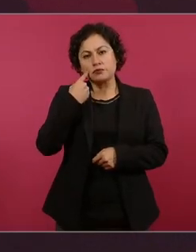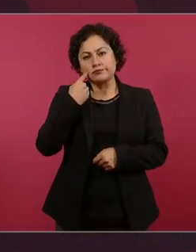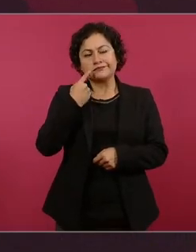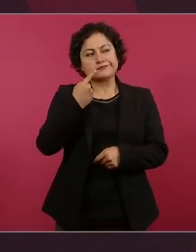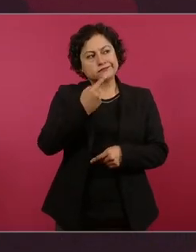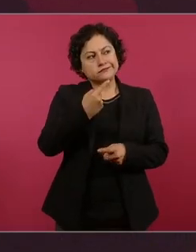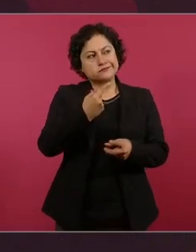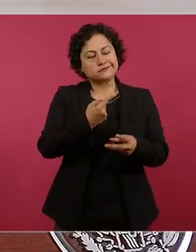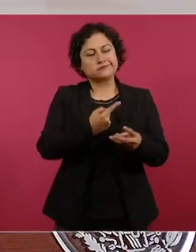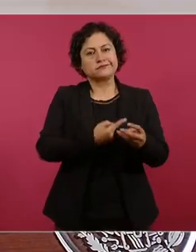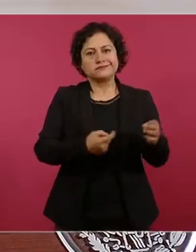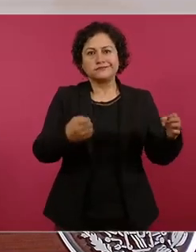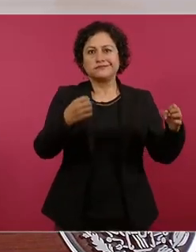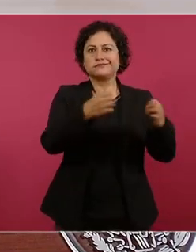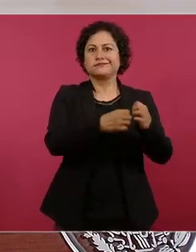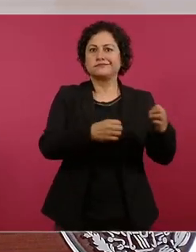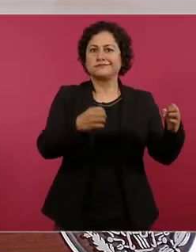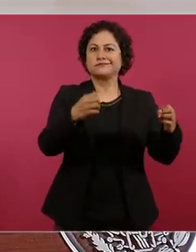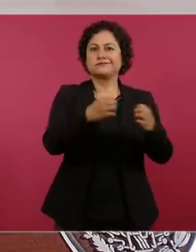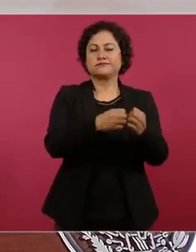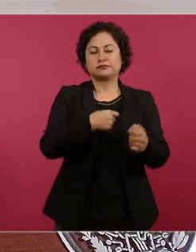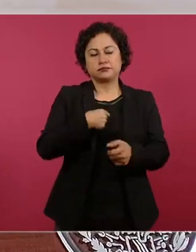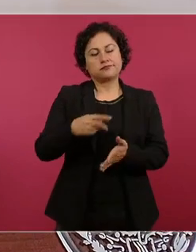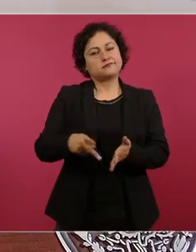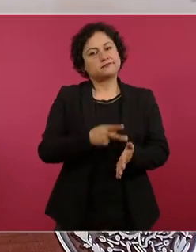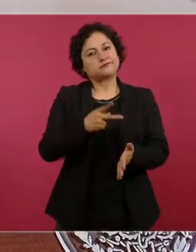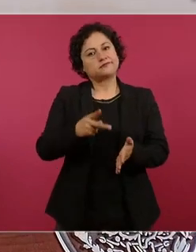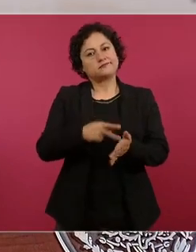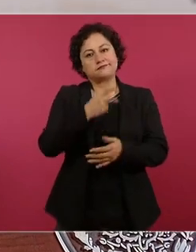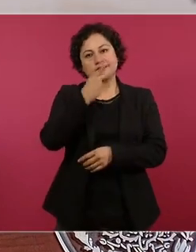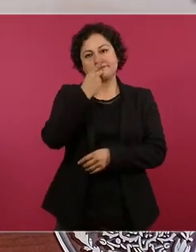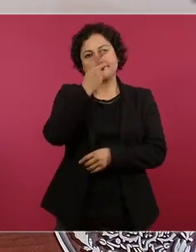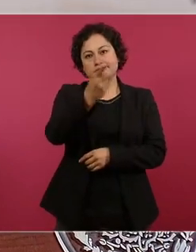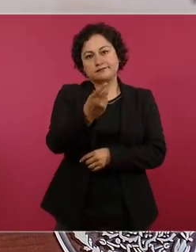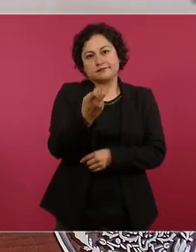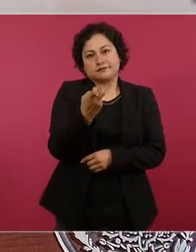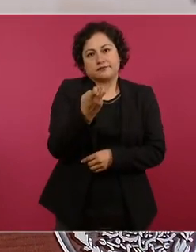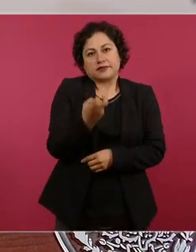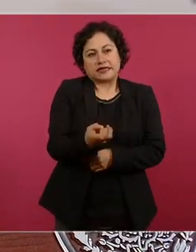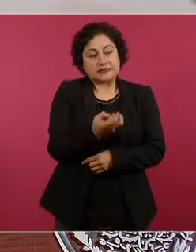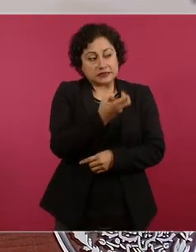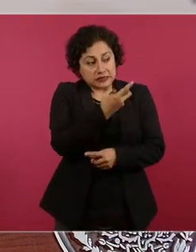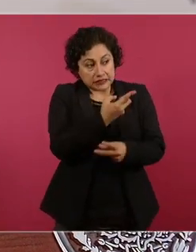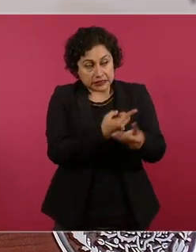cosa que ha quedado demostrado